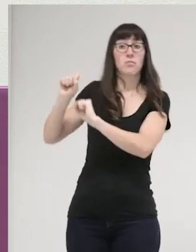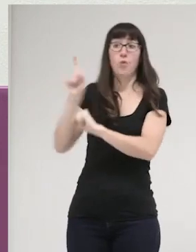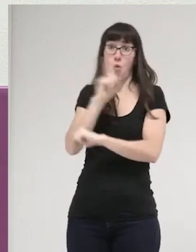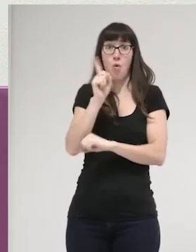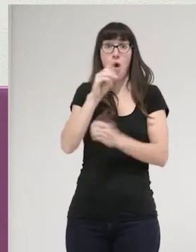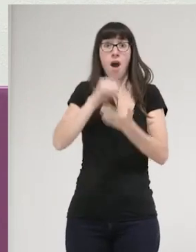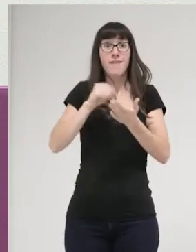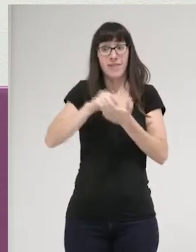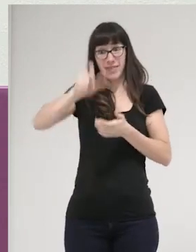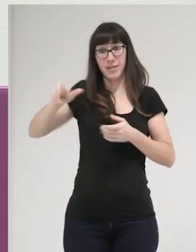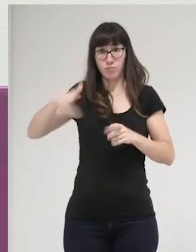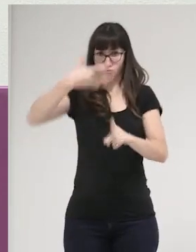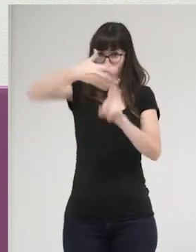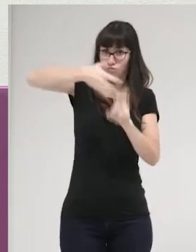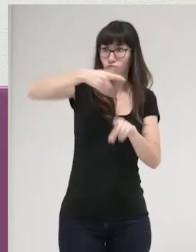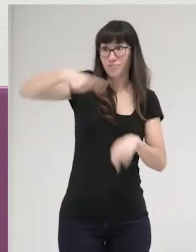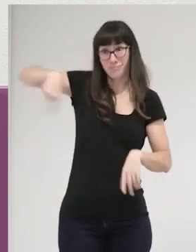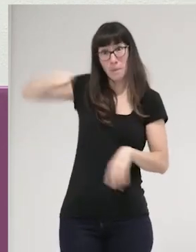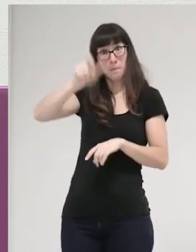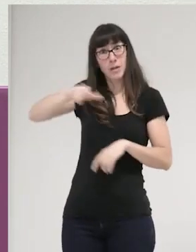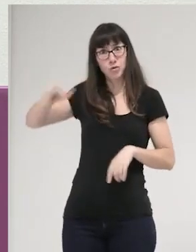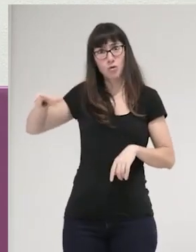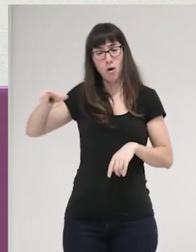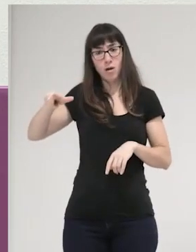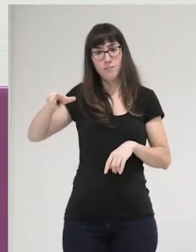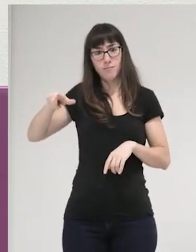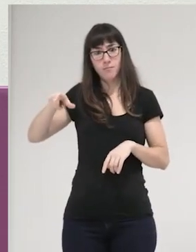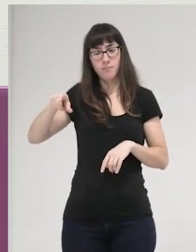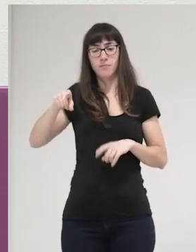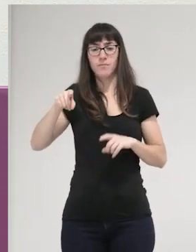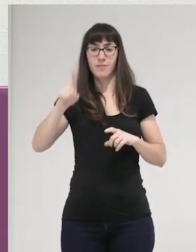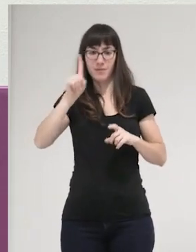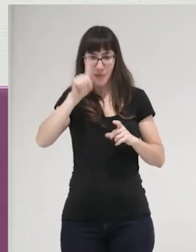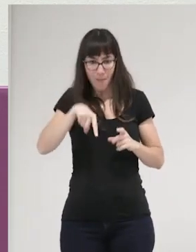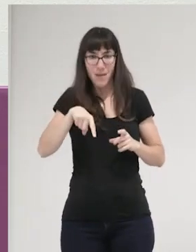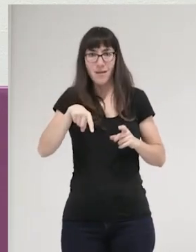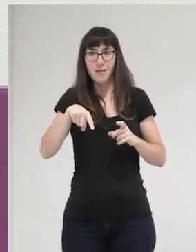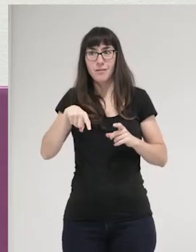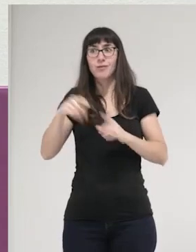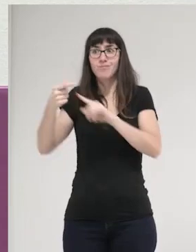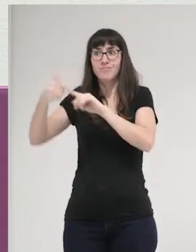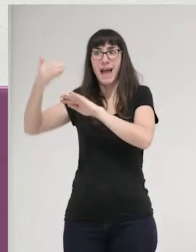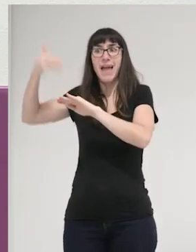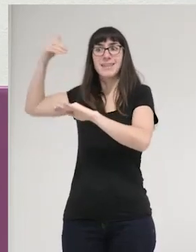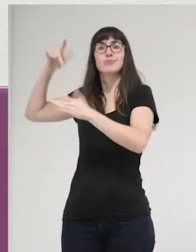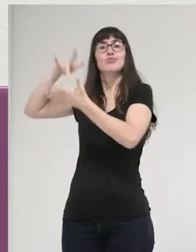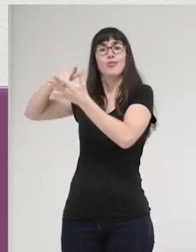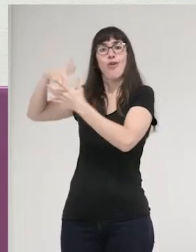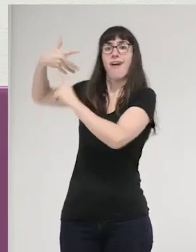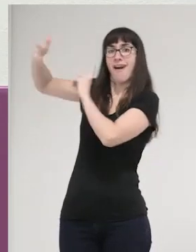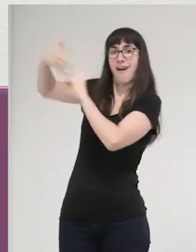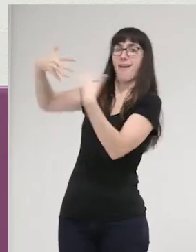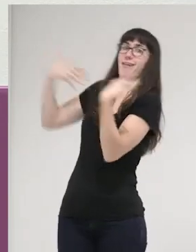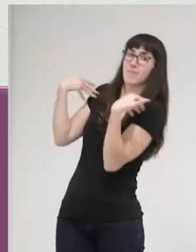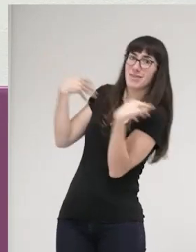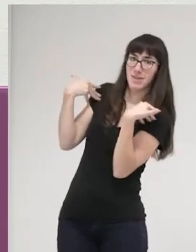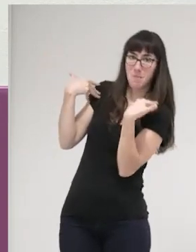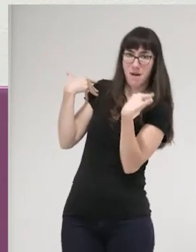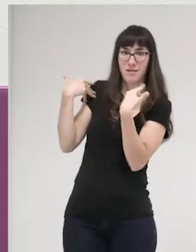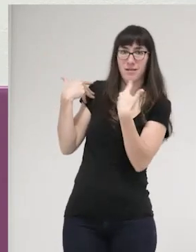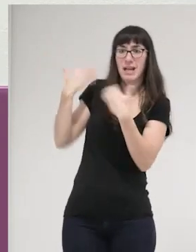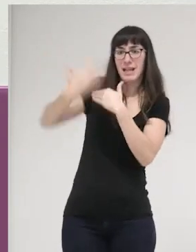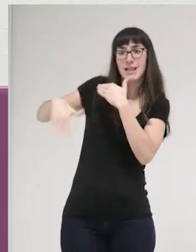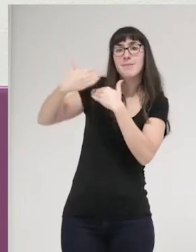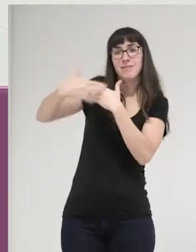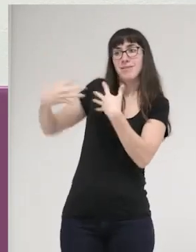las personas que agreden son personas que a su vez también son víctimas de otras violencias, son víctimas de otras limitaciones,